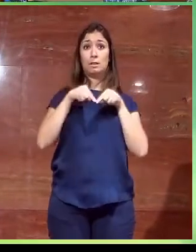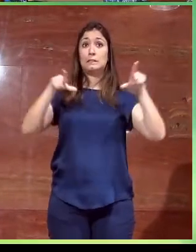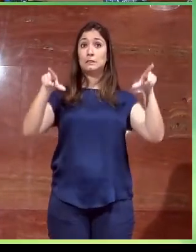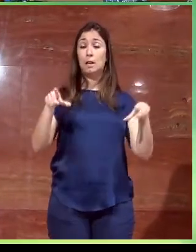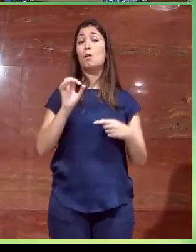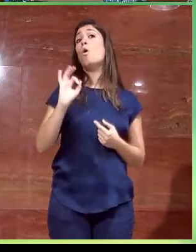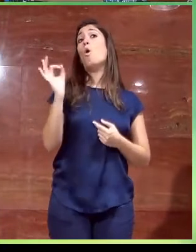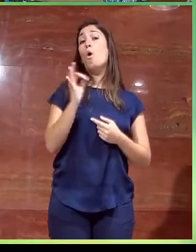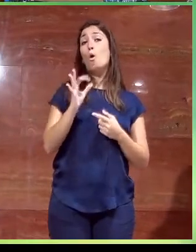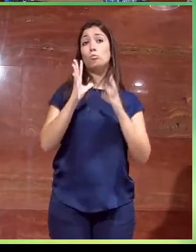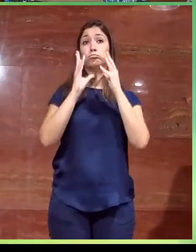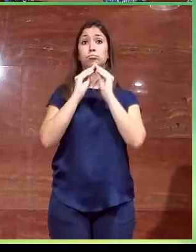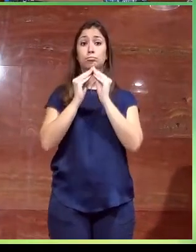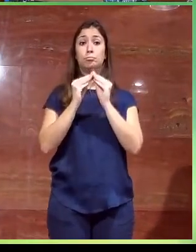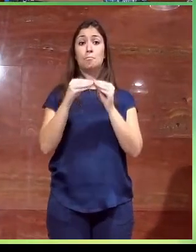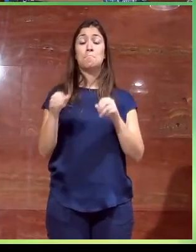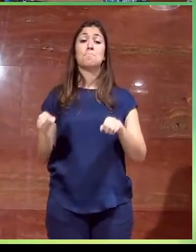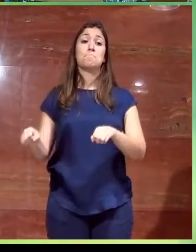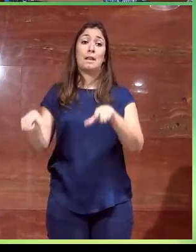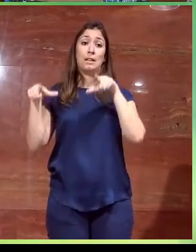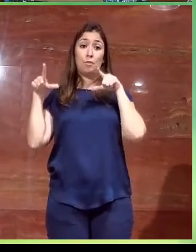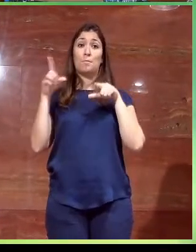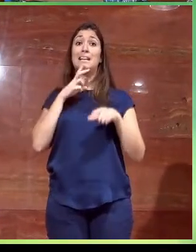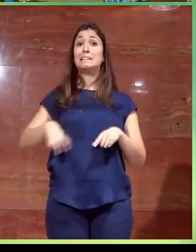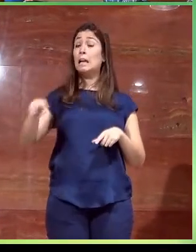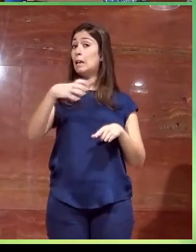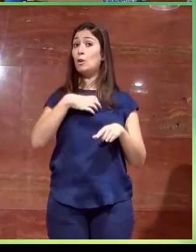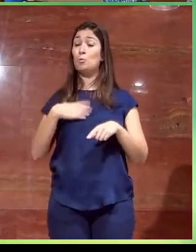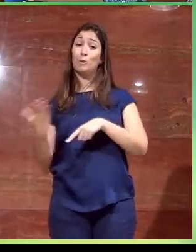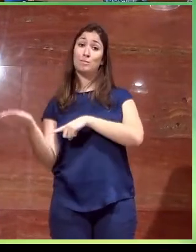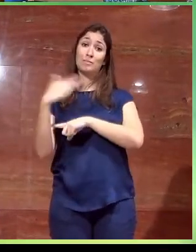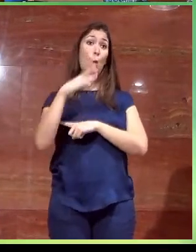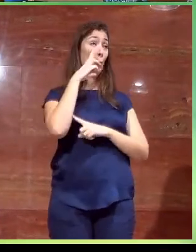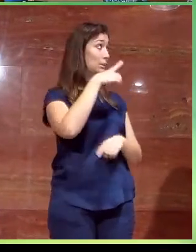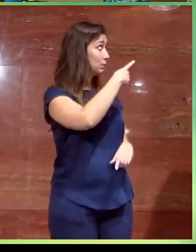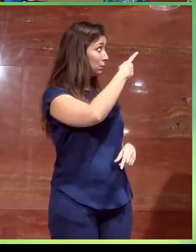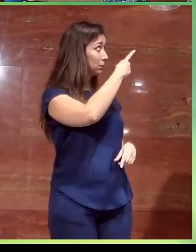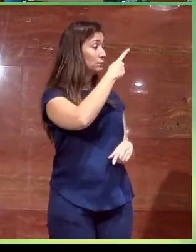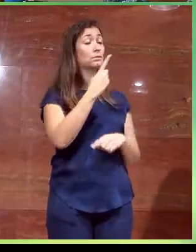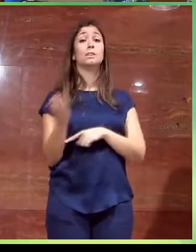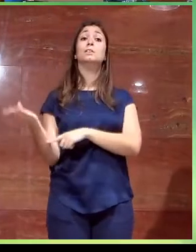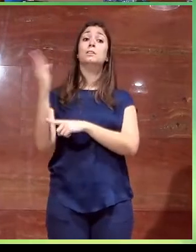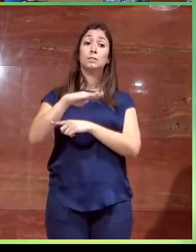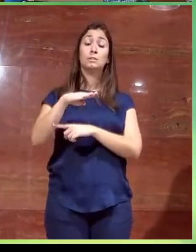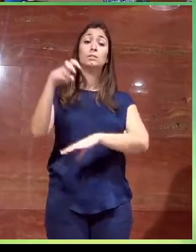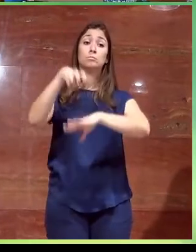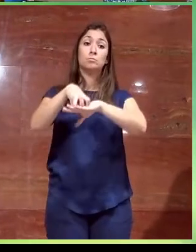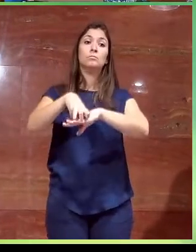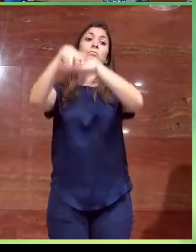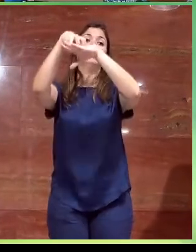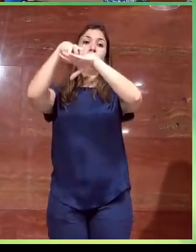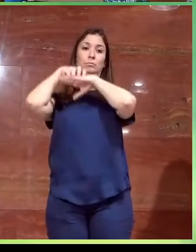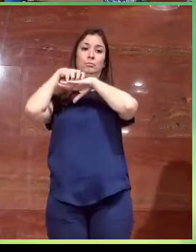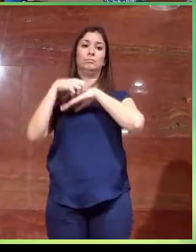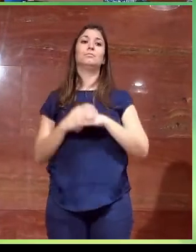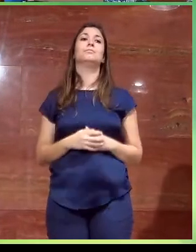bien la colocación, perdón, de una plataforma salva escaleras aquí, la podéis ver, un salva escaleras pero una plataforma elevadora vertical.